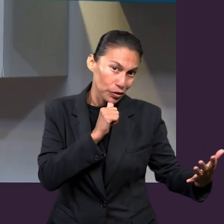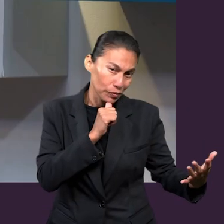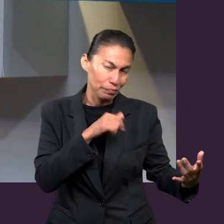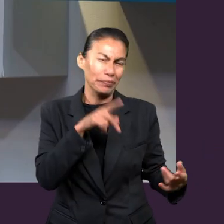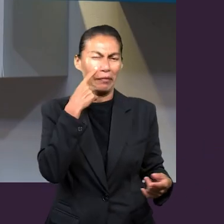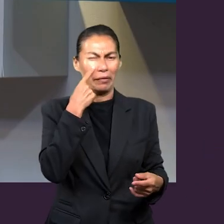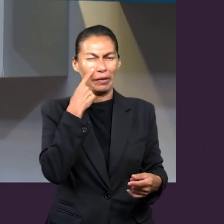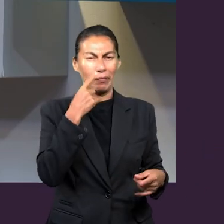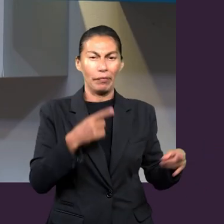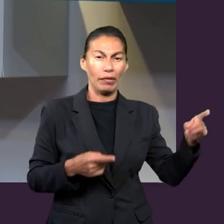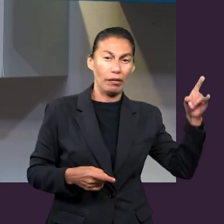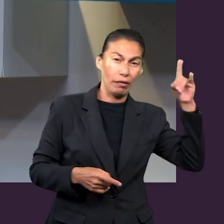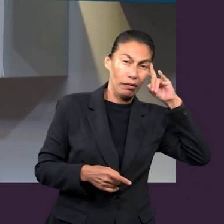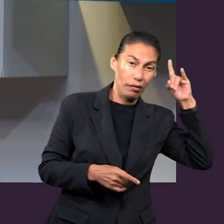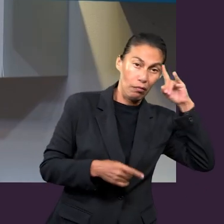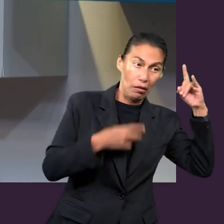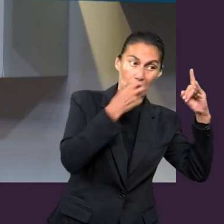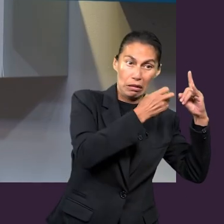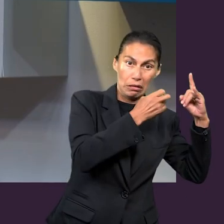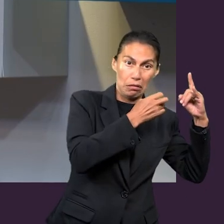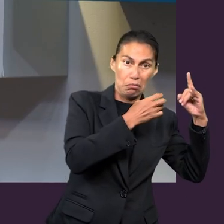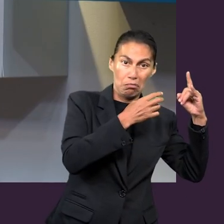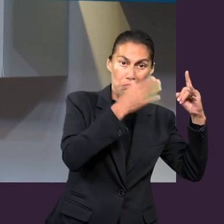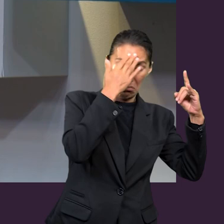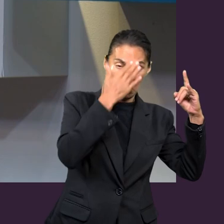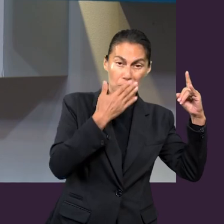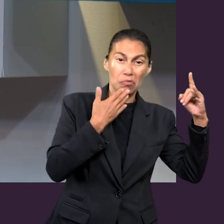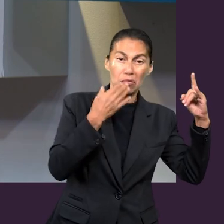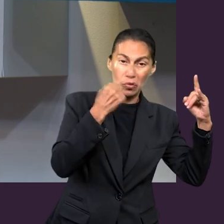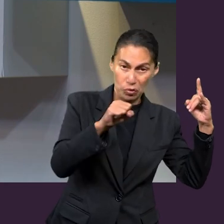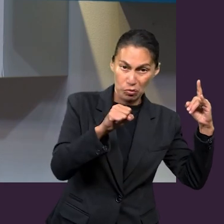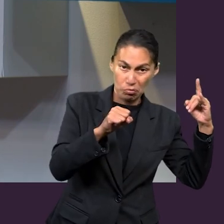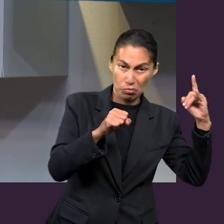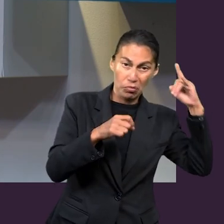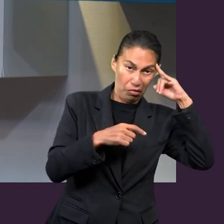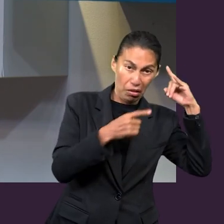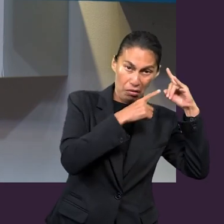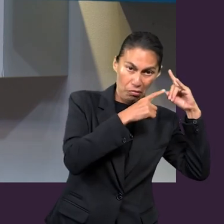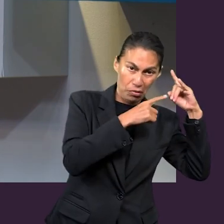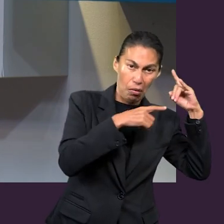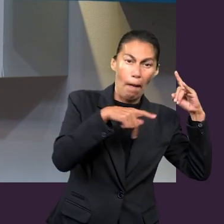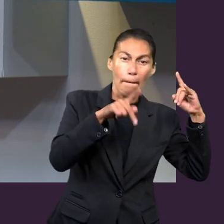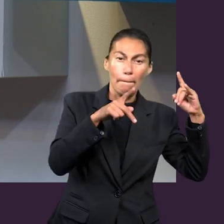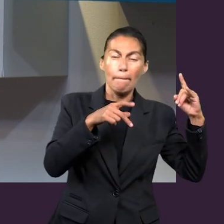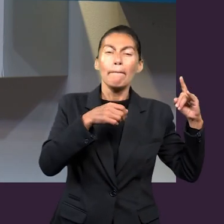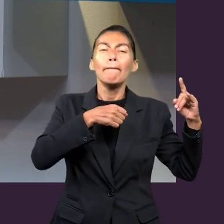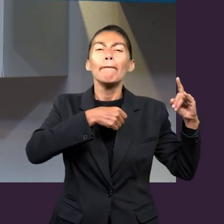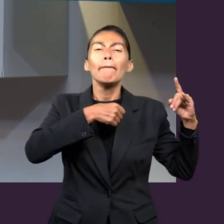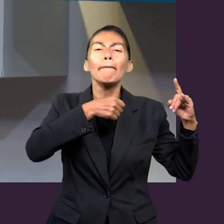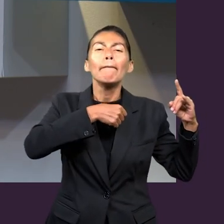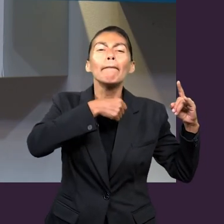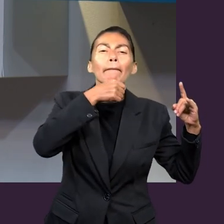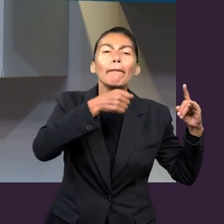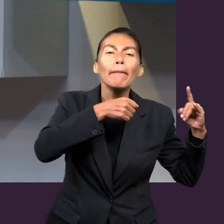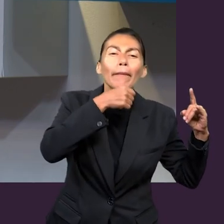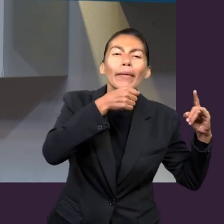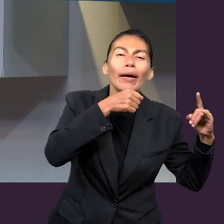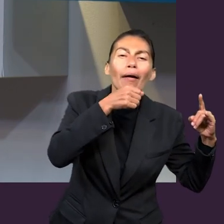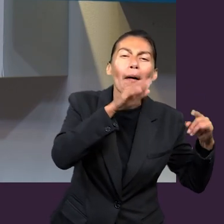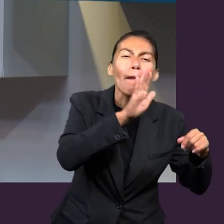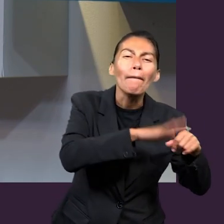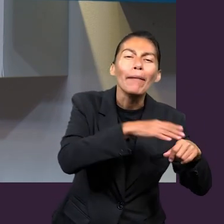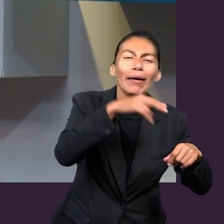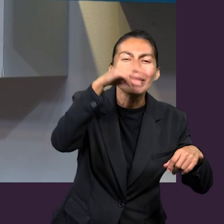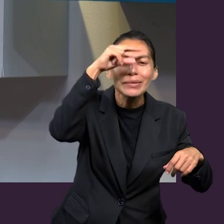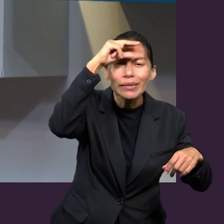decir que el diablo sabe más por viejo que por diablo, ¿no? Y es cierto, a veces le facilitamos el